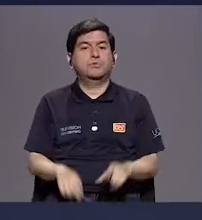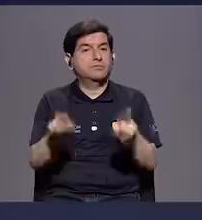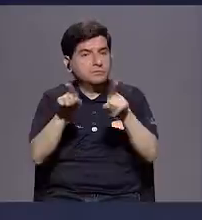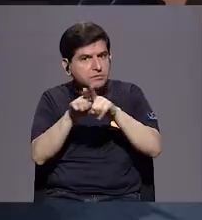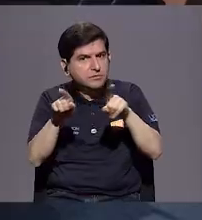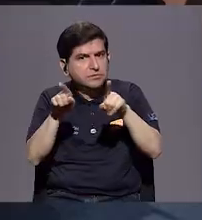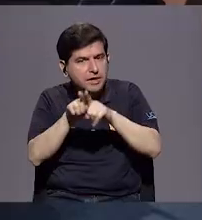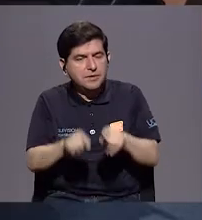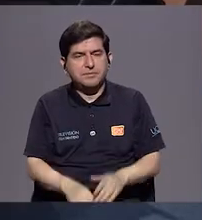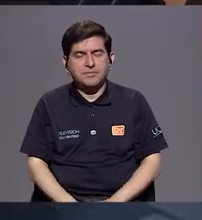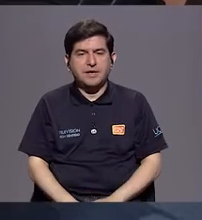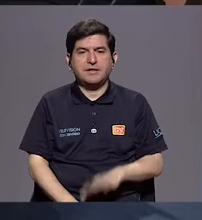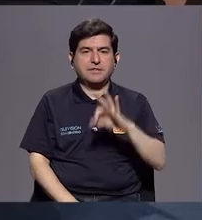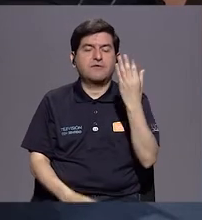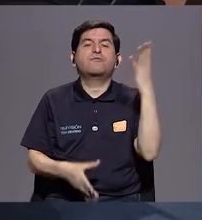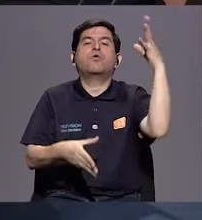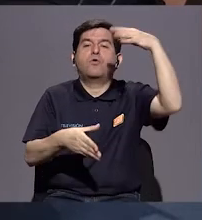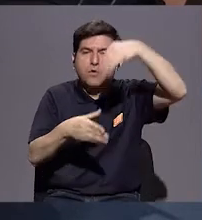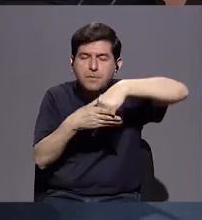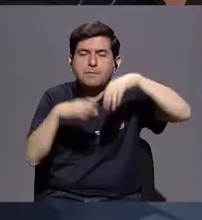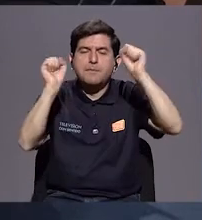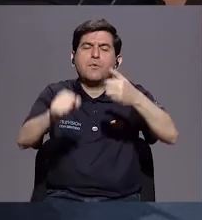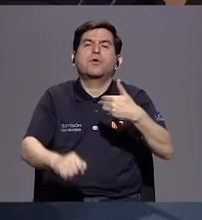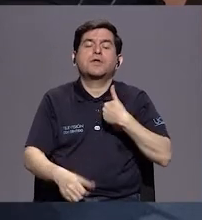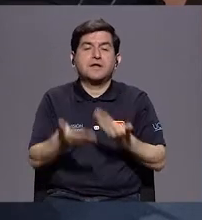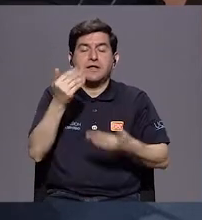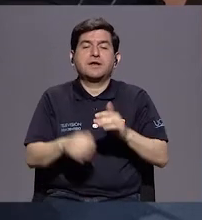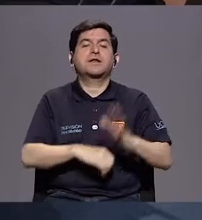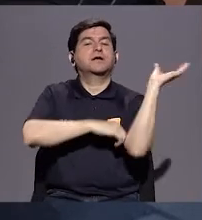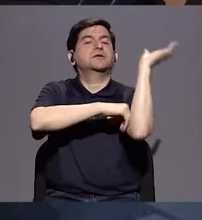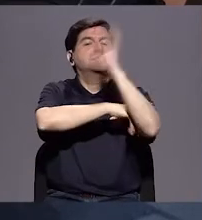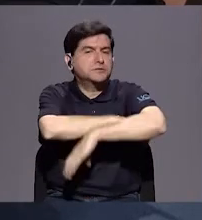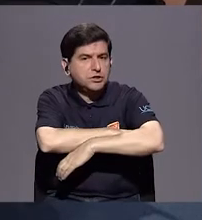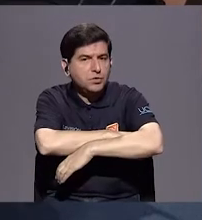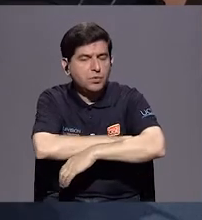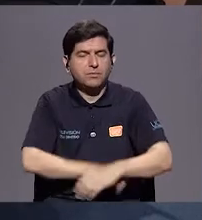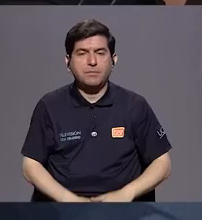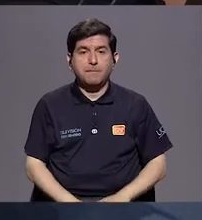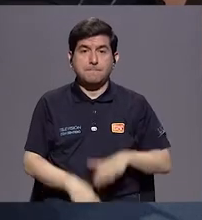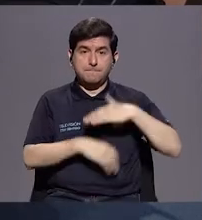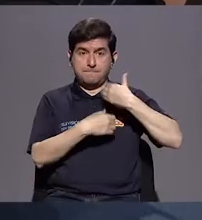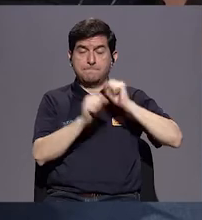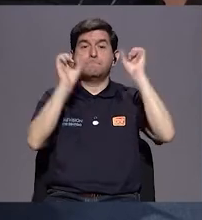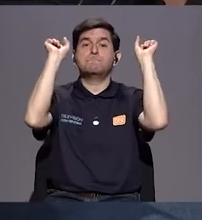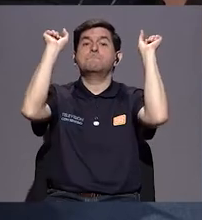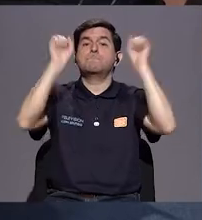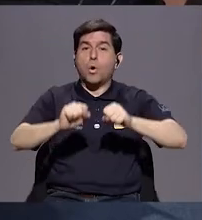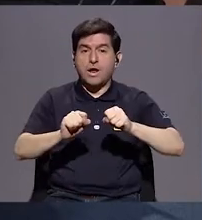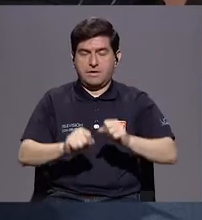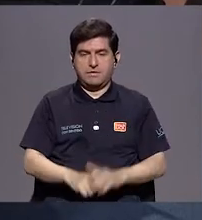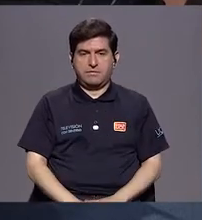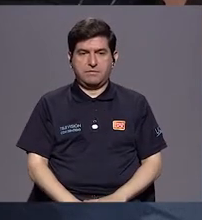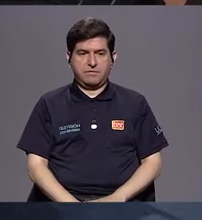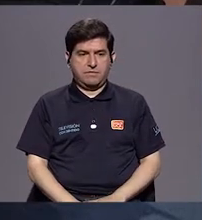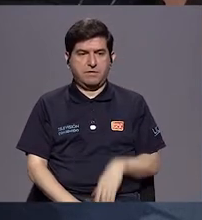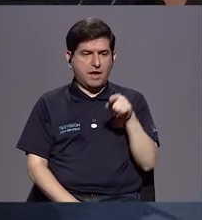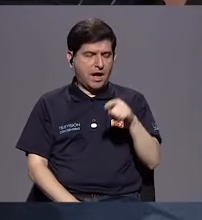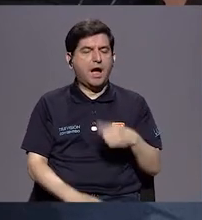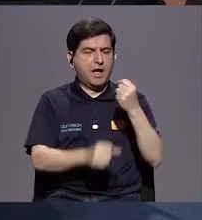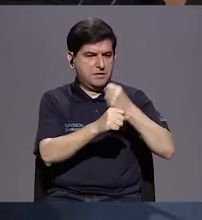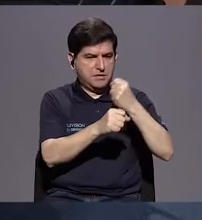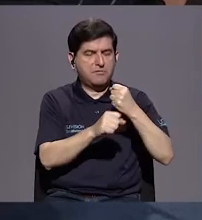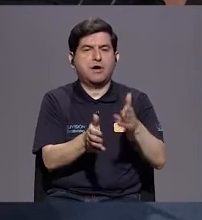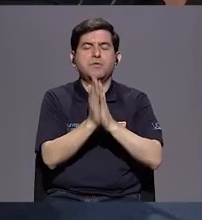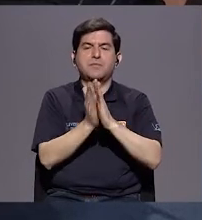inclusiva, pueden tener hasta multas y la municipalidad podría llegar a hacer la